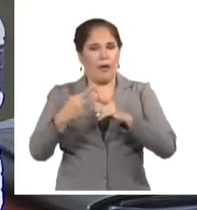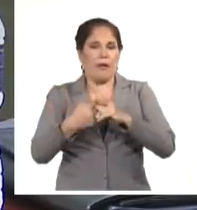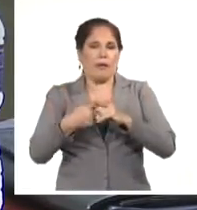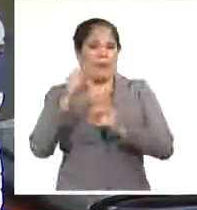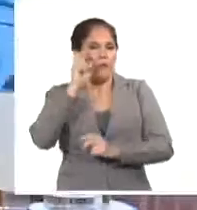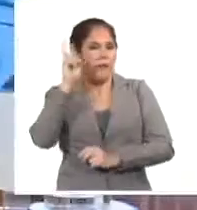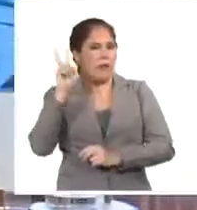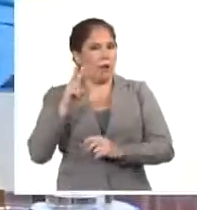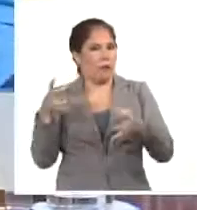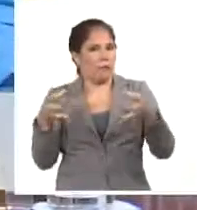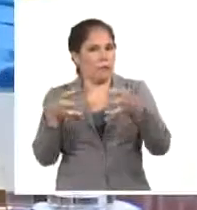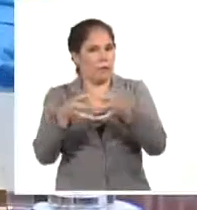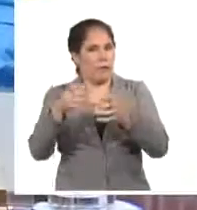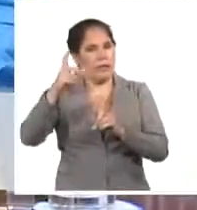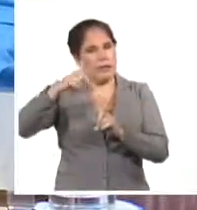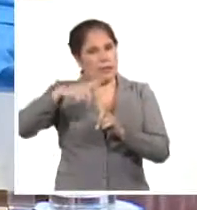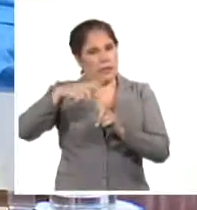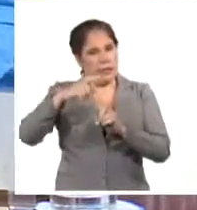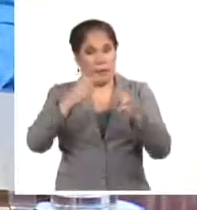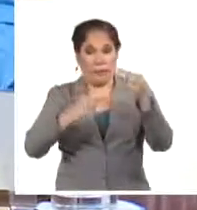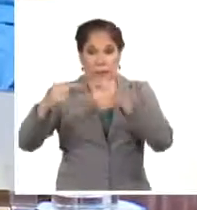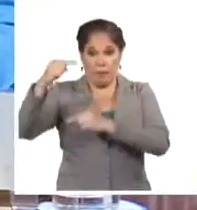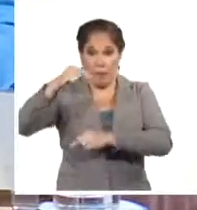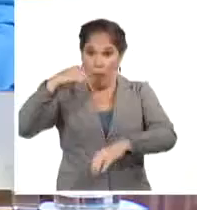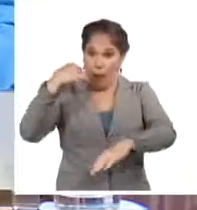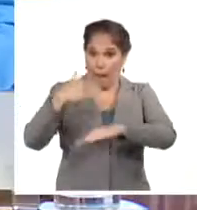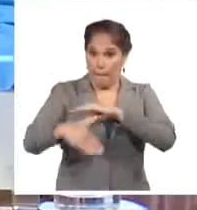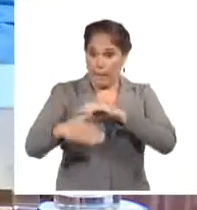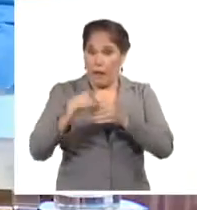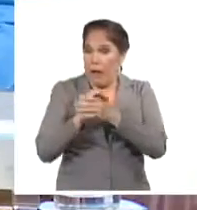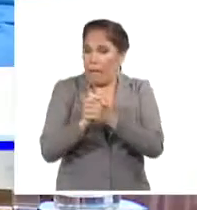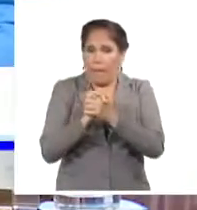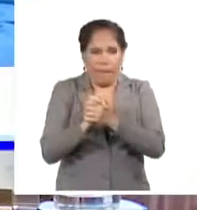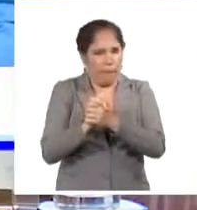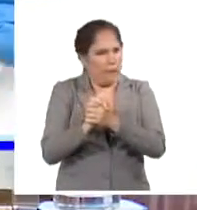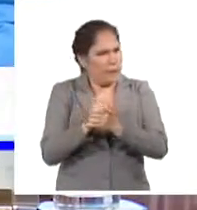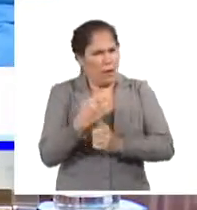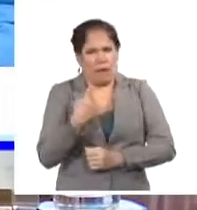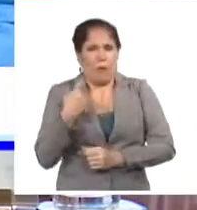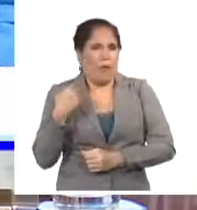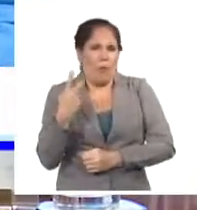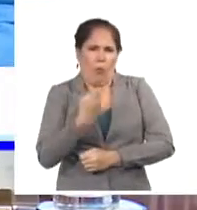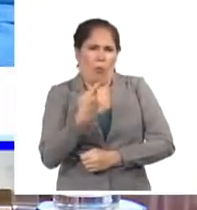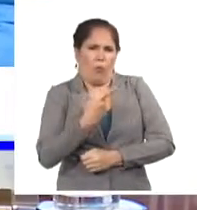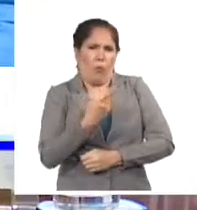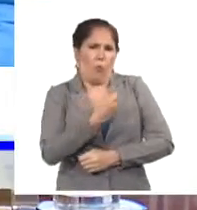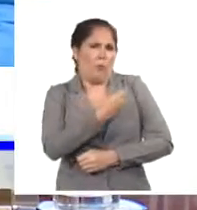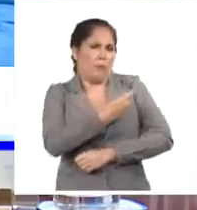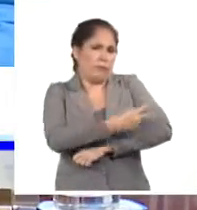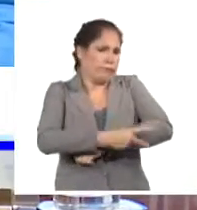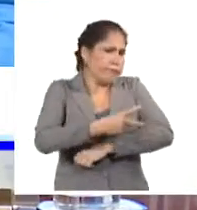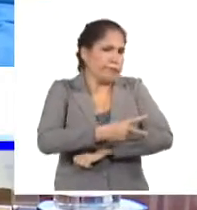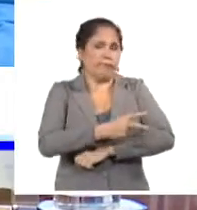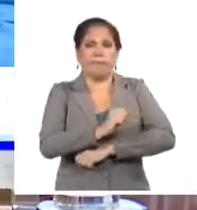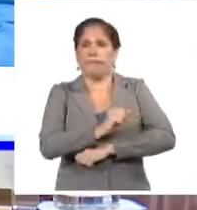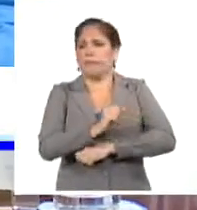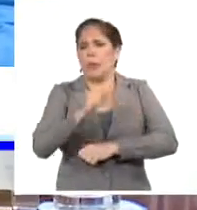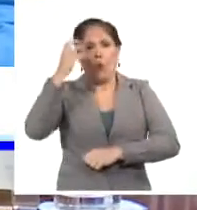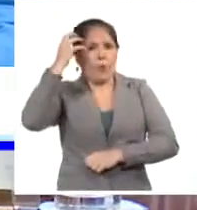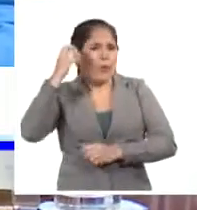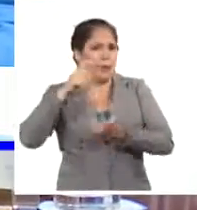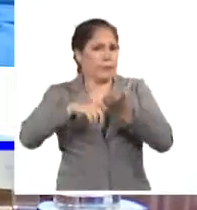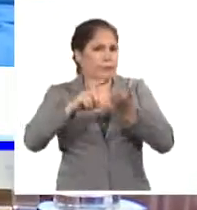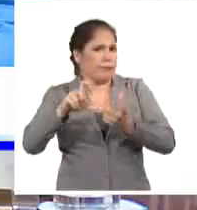organizaciones. Y esta es una amistad, la que existe entre nuestros partidos, gobiernos,